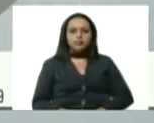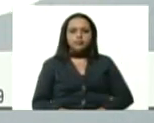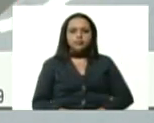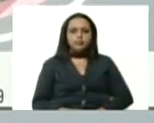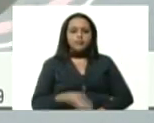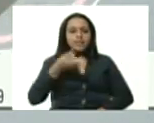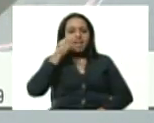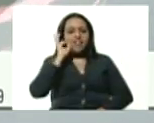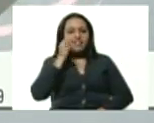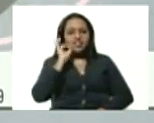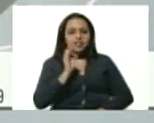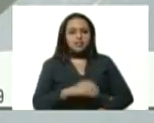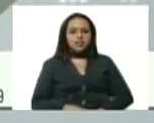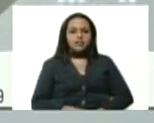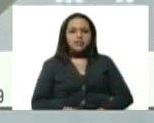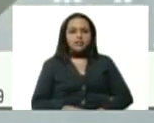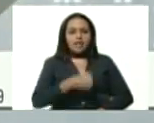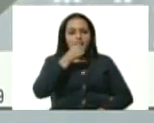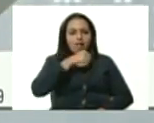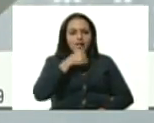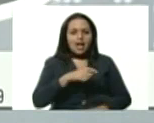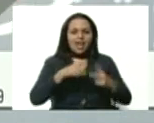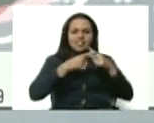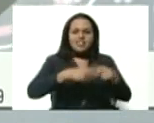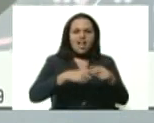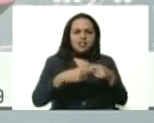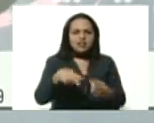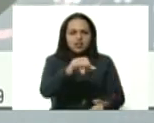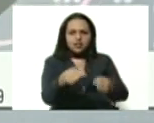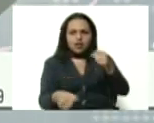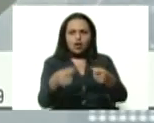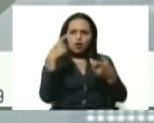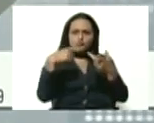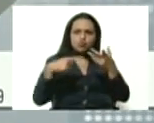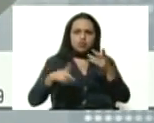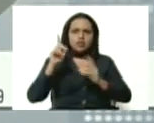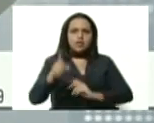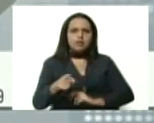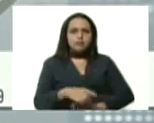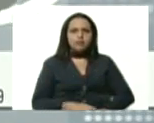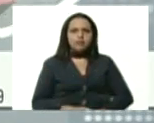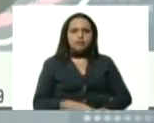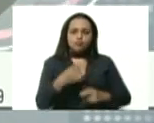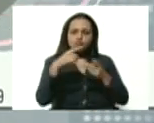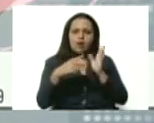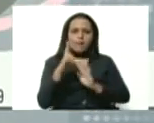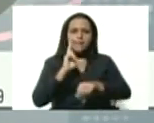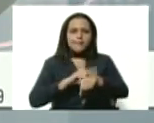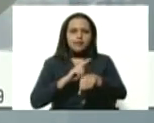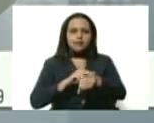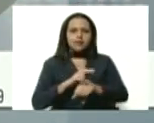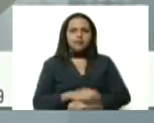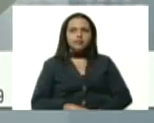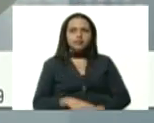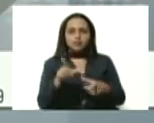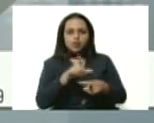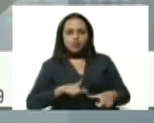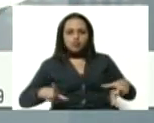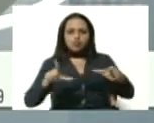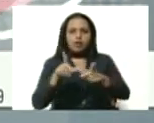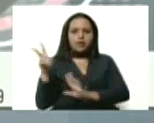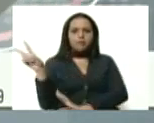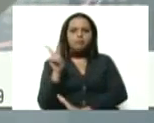cafeterías, talleres mecánicos, autopartes y consultorios médicos. Las zonas del país